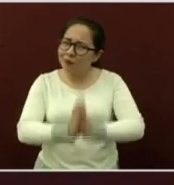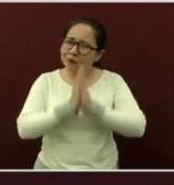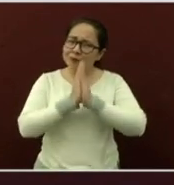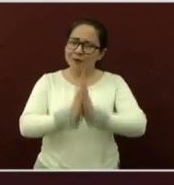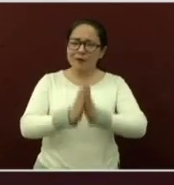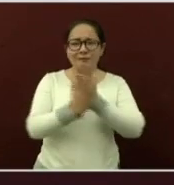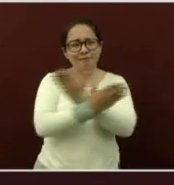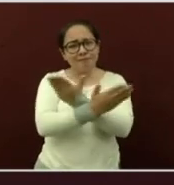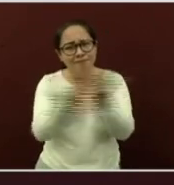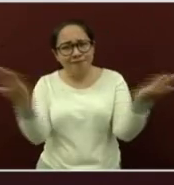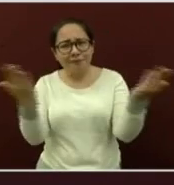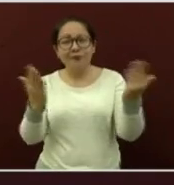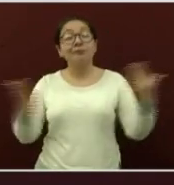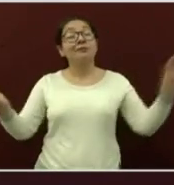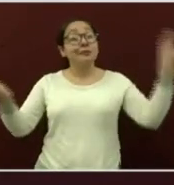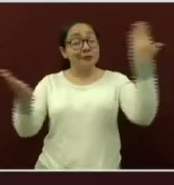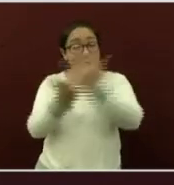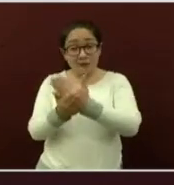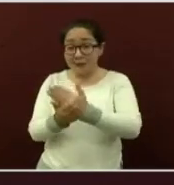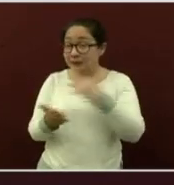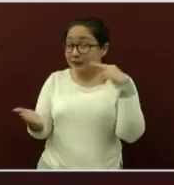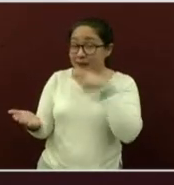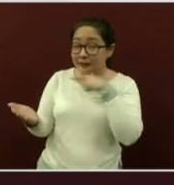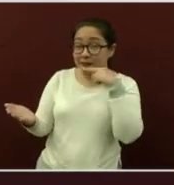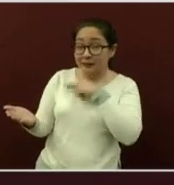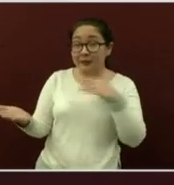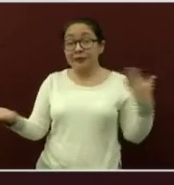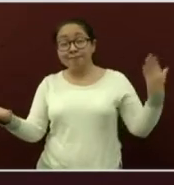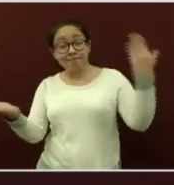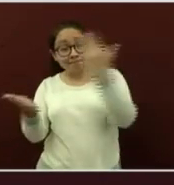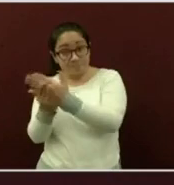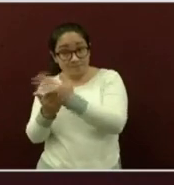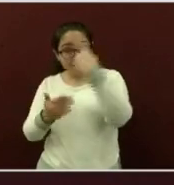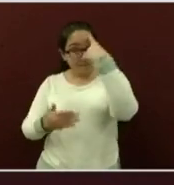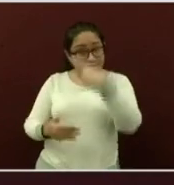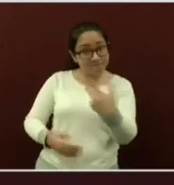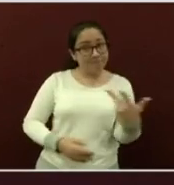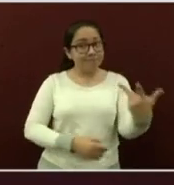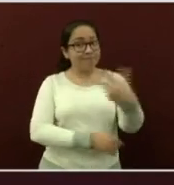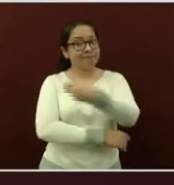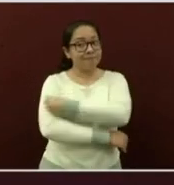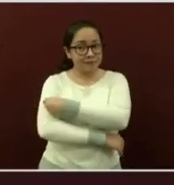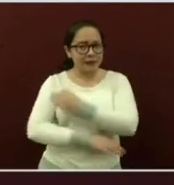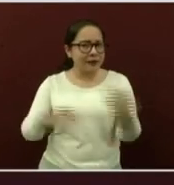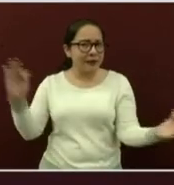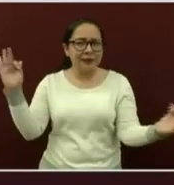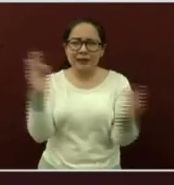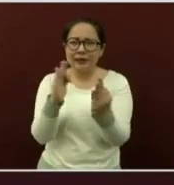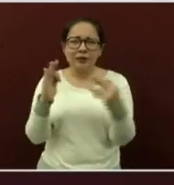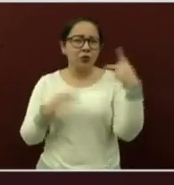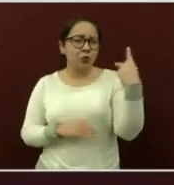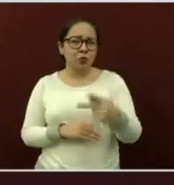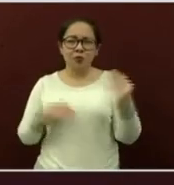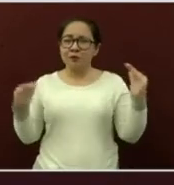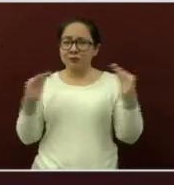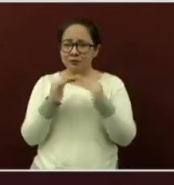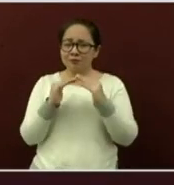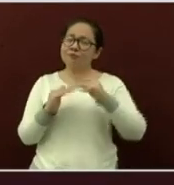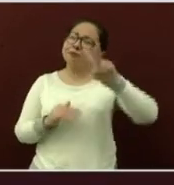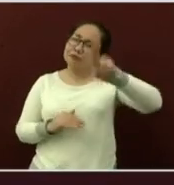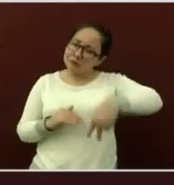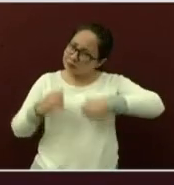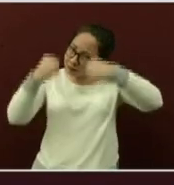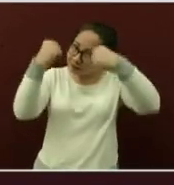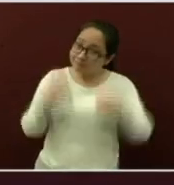favor que vayan lo antes posible al módulo que les queda más cerca les aseguro